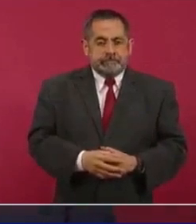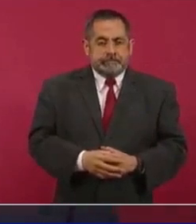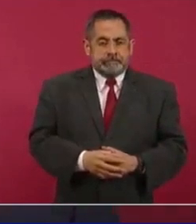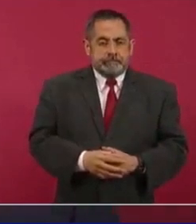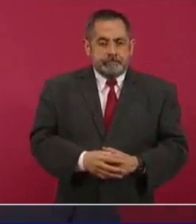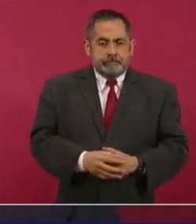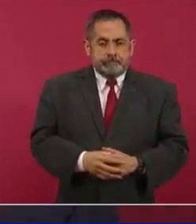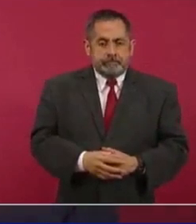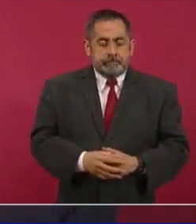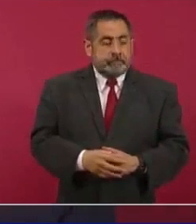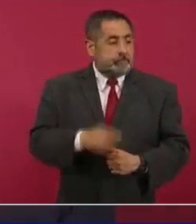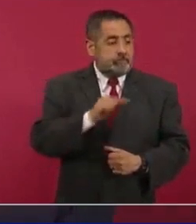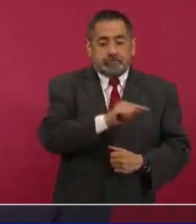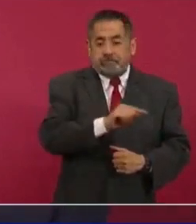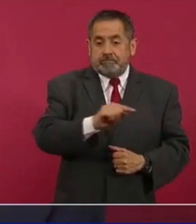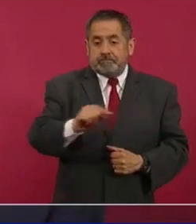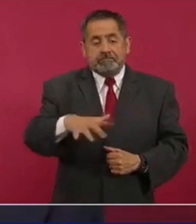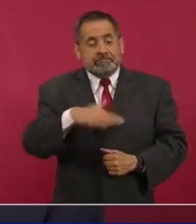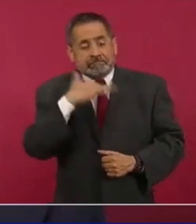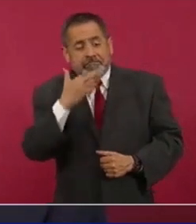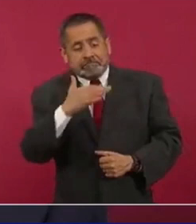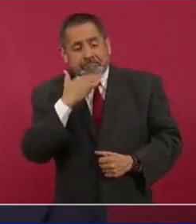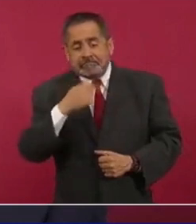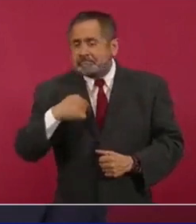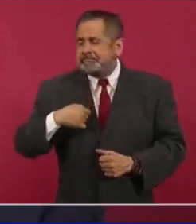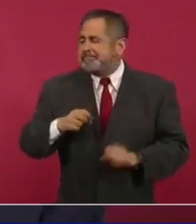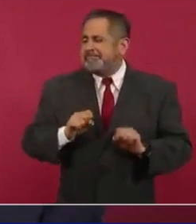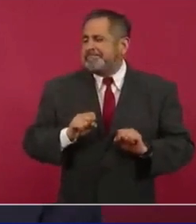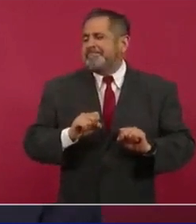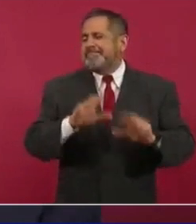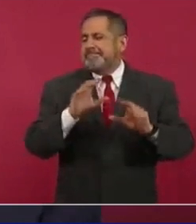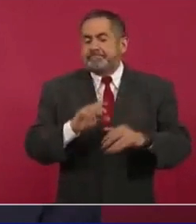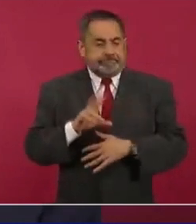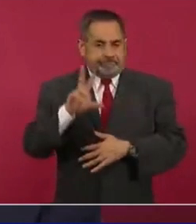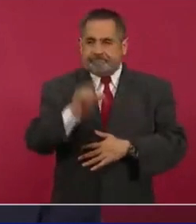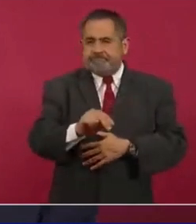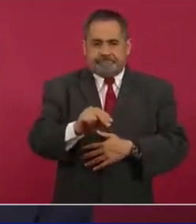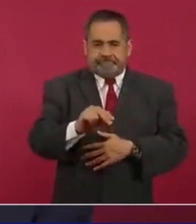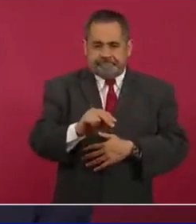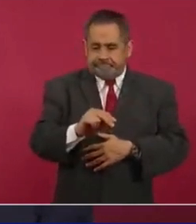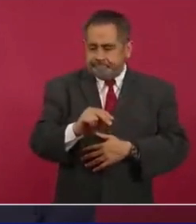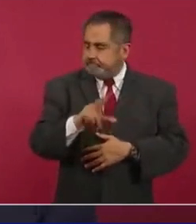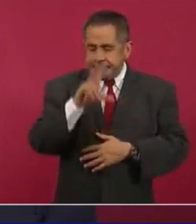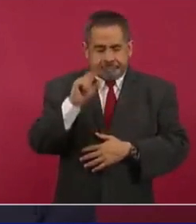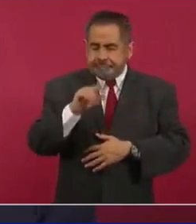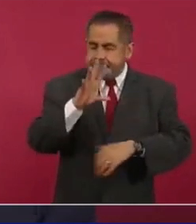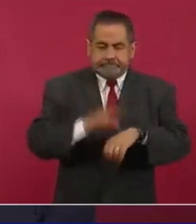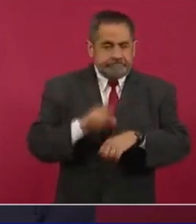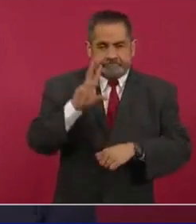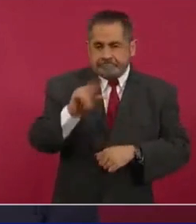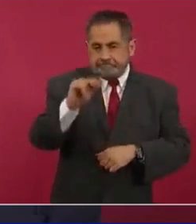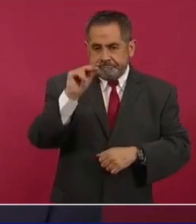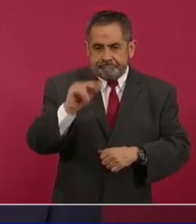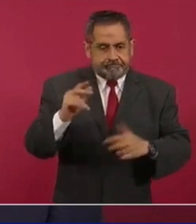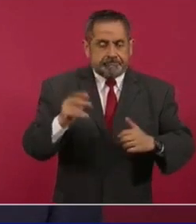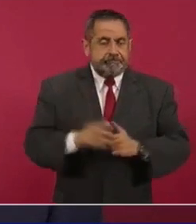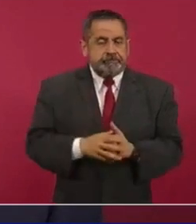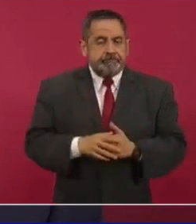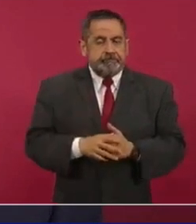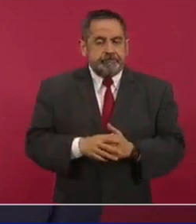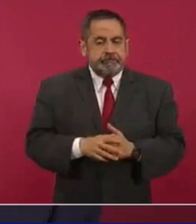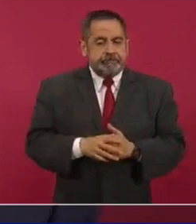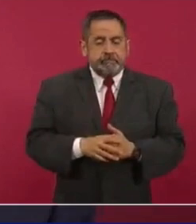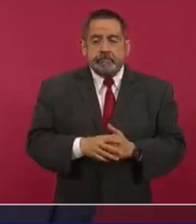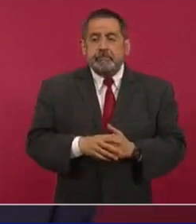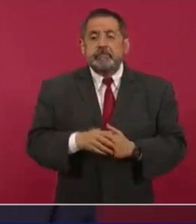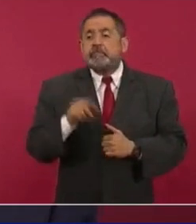permita la corrupción, el que se garanticen las